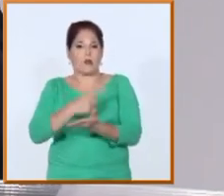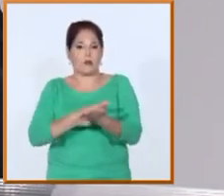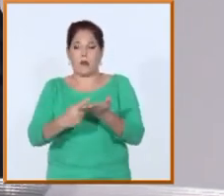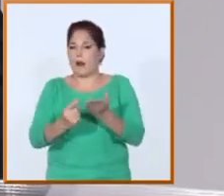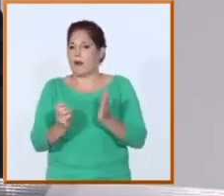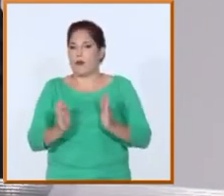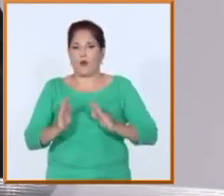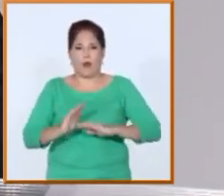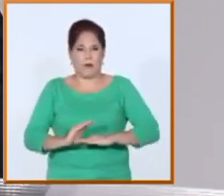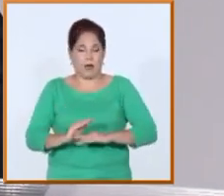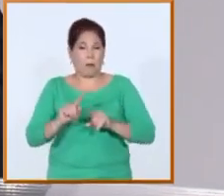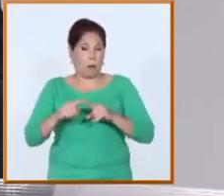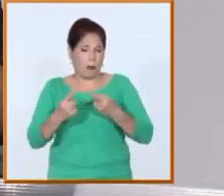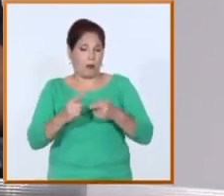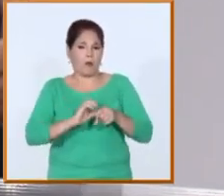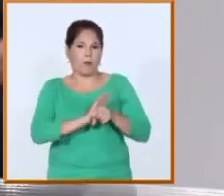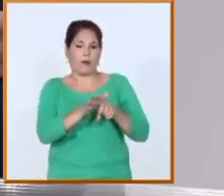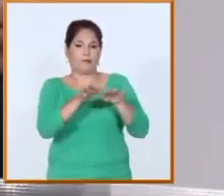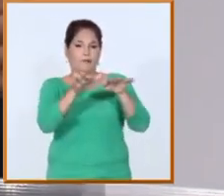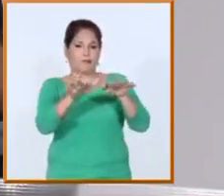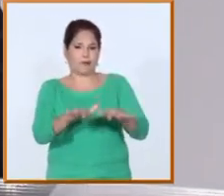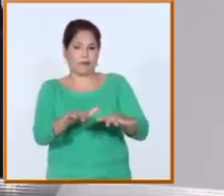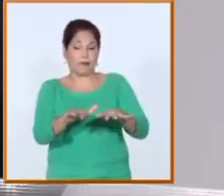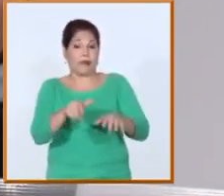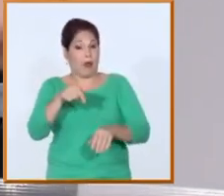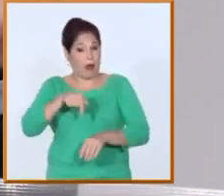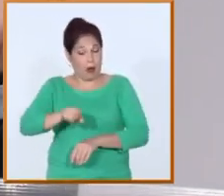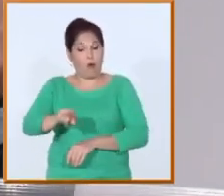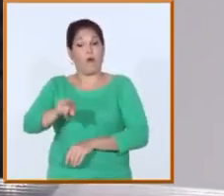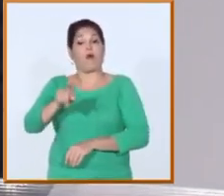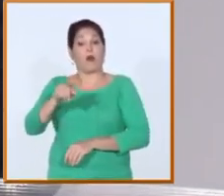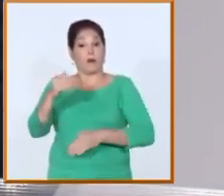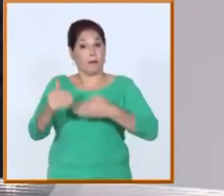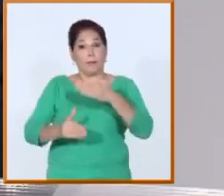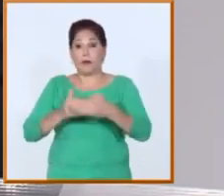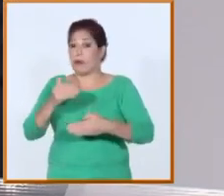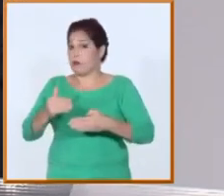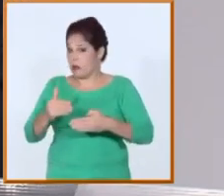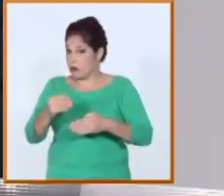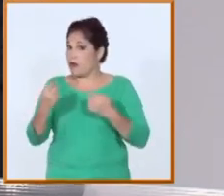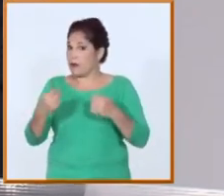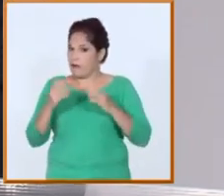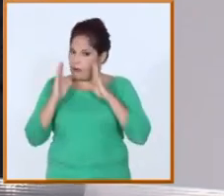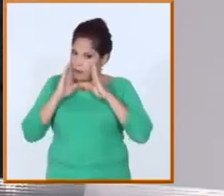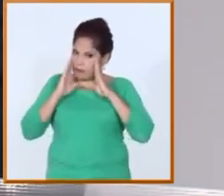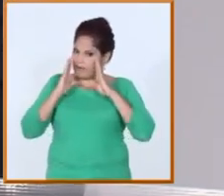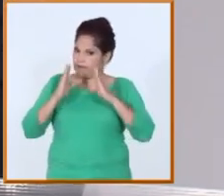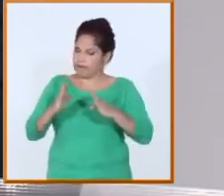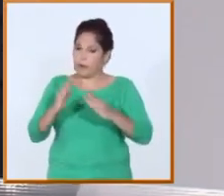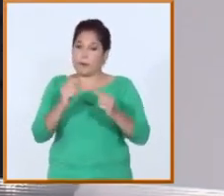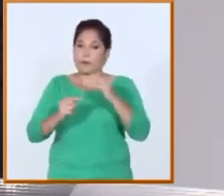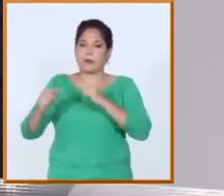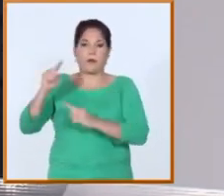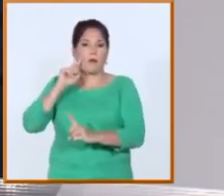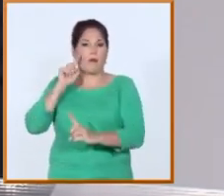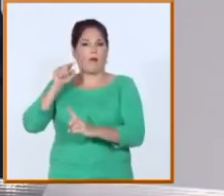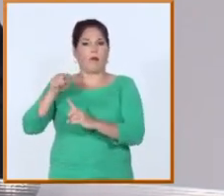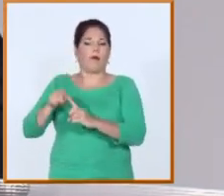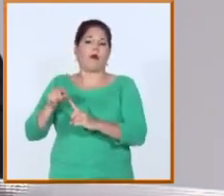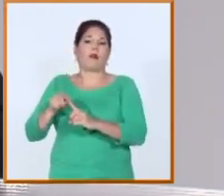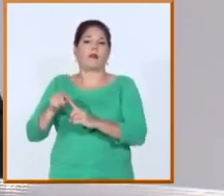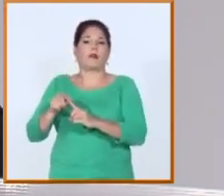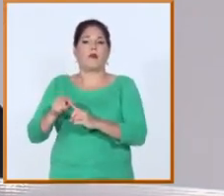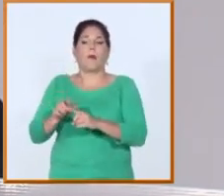permite a nosotros desarrollar toda la labor en todos los procesos sustantivos, pero en particular en el objetivo estratégico de la formación